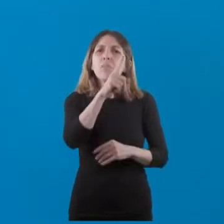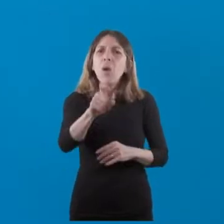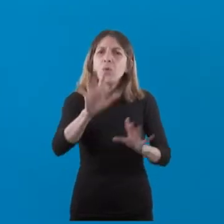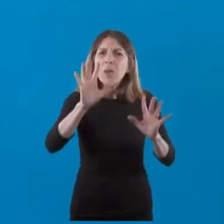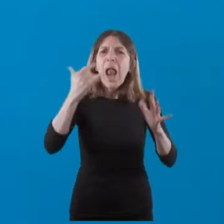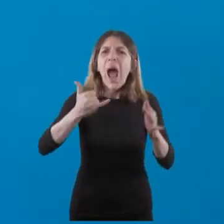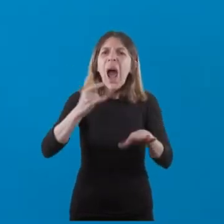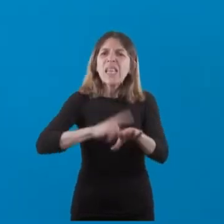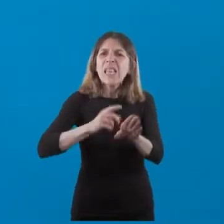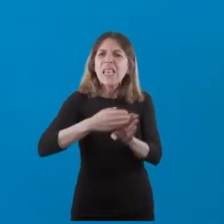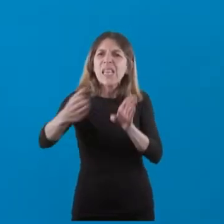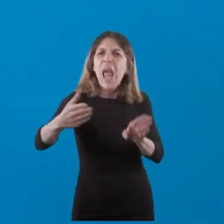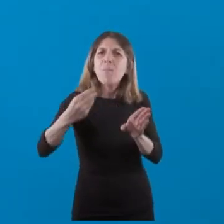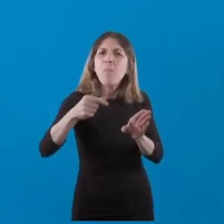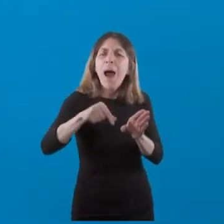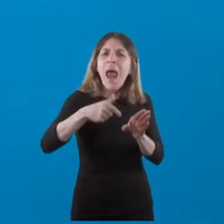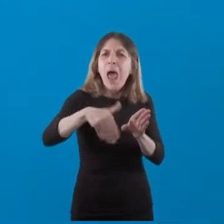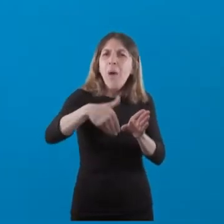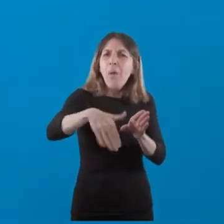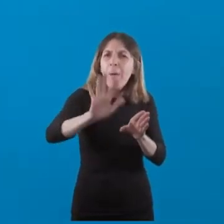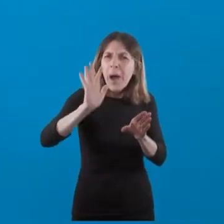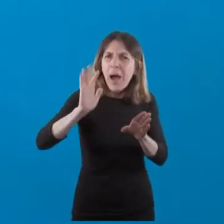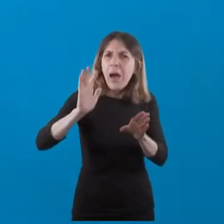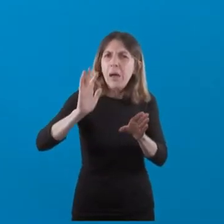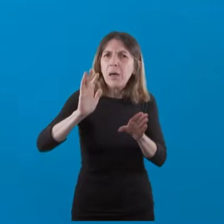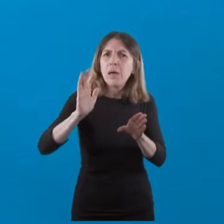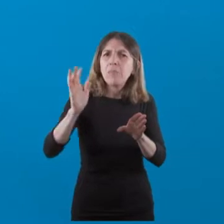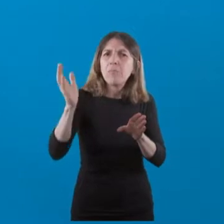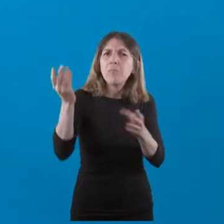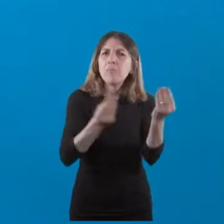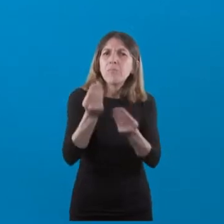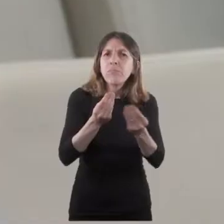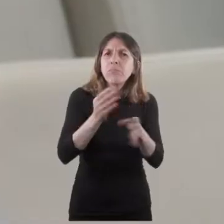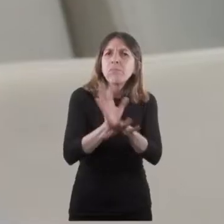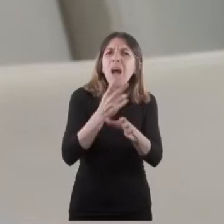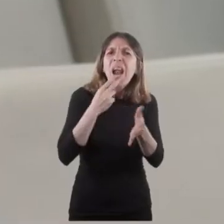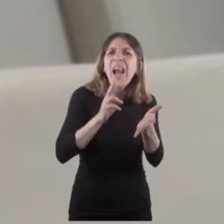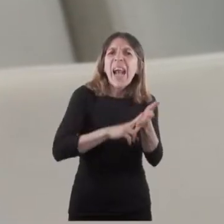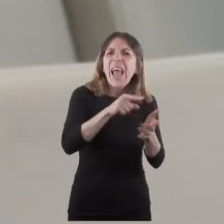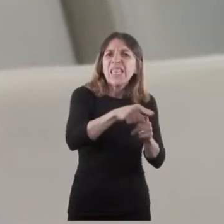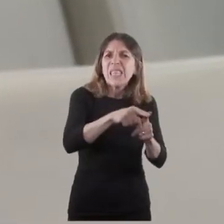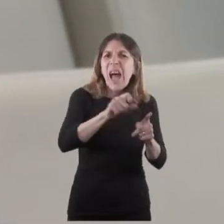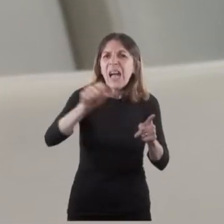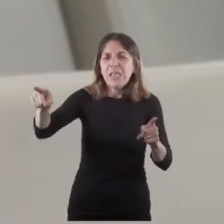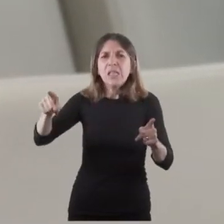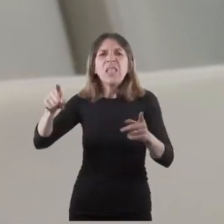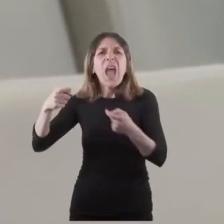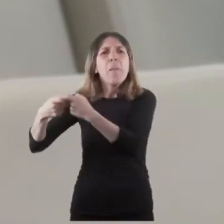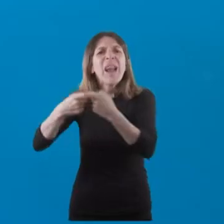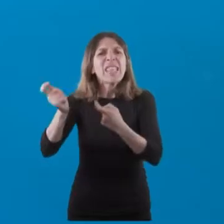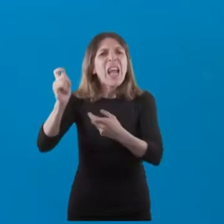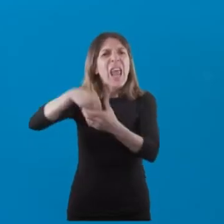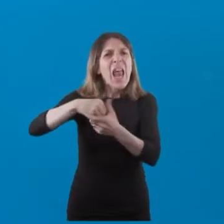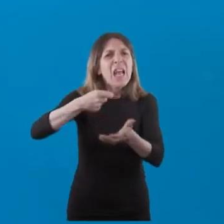hay un plazo de tiempo para la implementación del impuesto de renta inesperada y cuántas empresas estarían incluidas en eso.